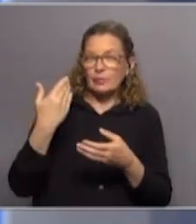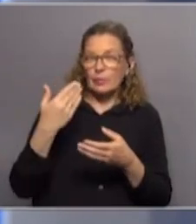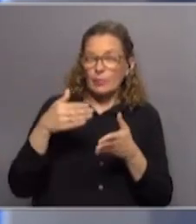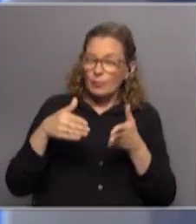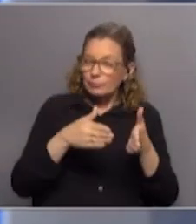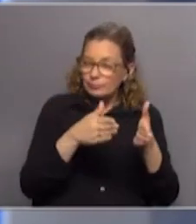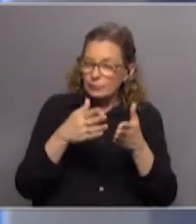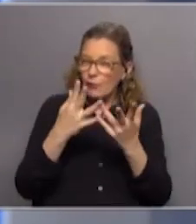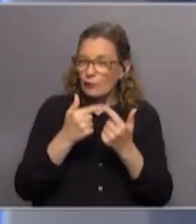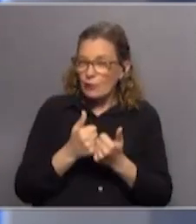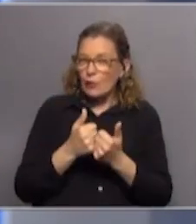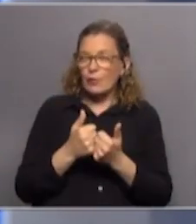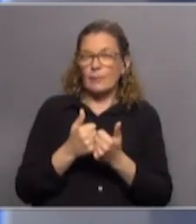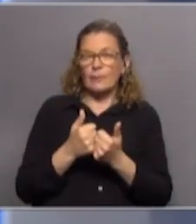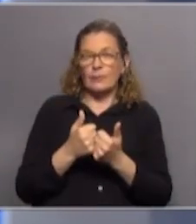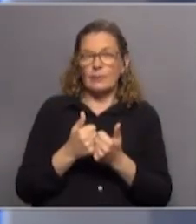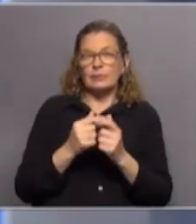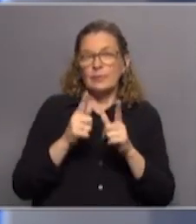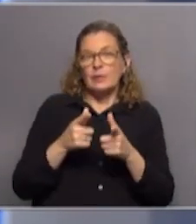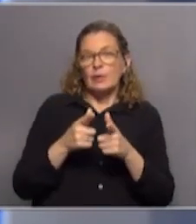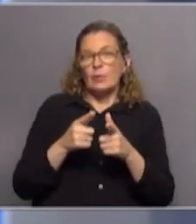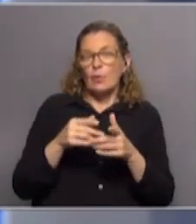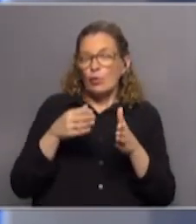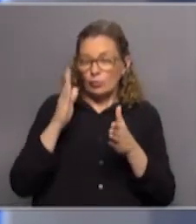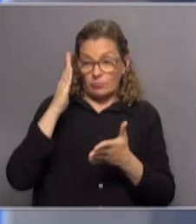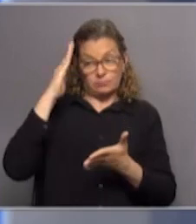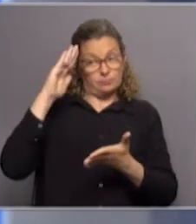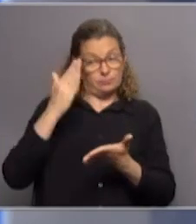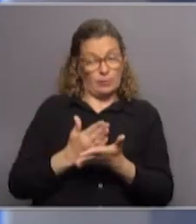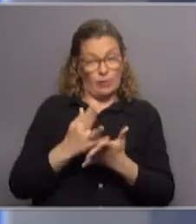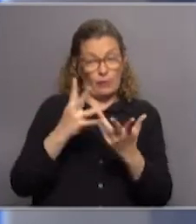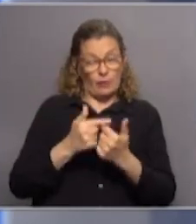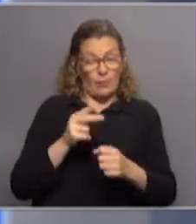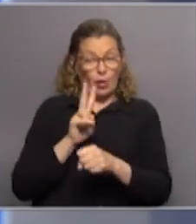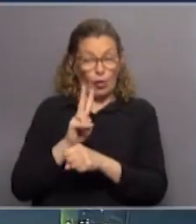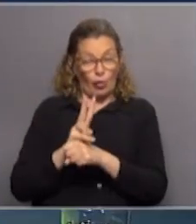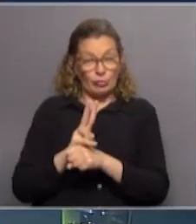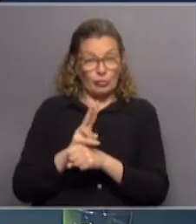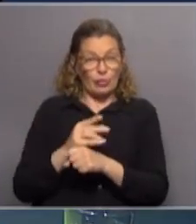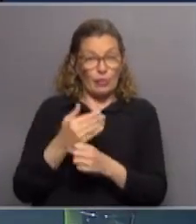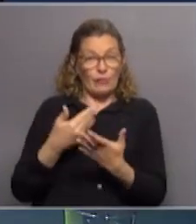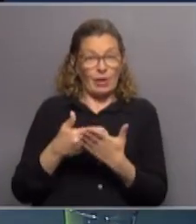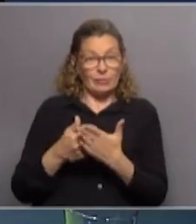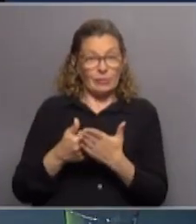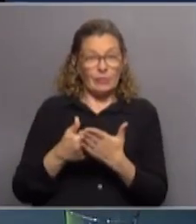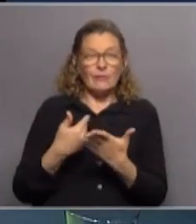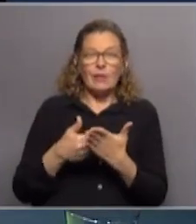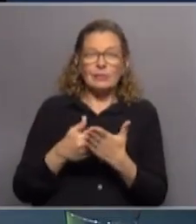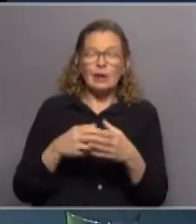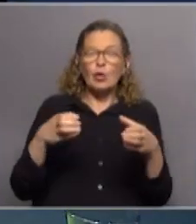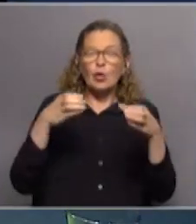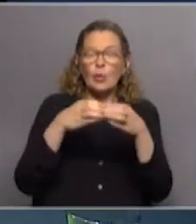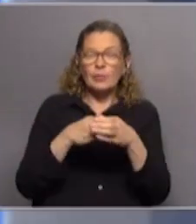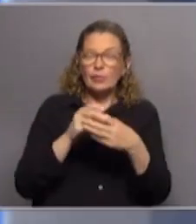línea estratégica, palabras más, palabras menos, estilo de conducción autoritario, mecanismos de control de gestión inefectivos y falencias de la comisión